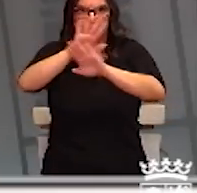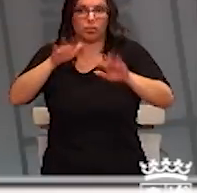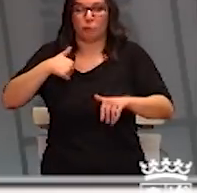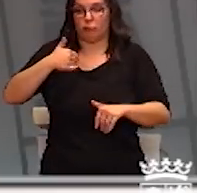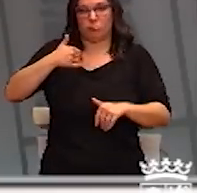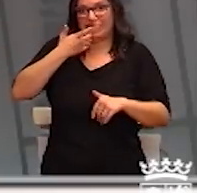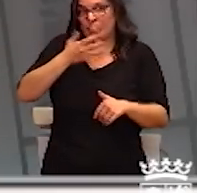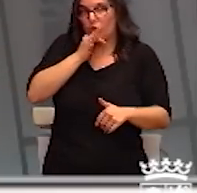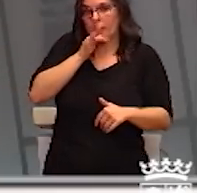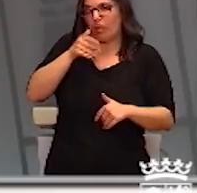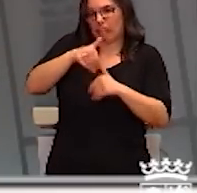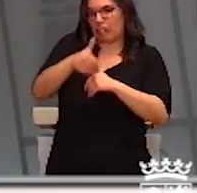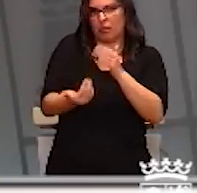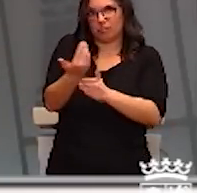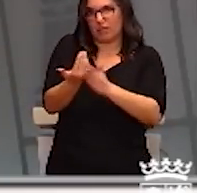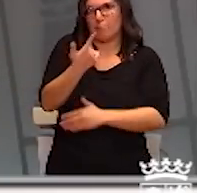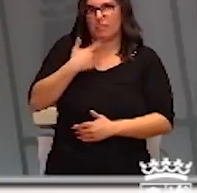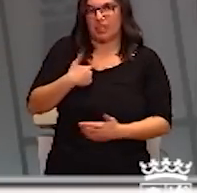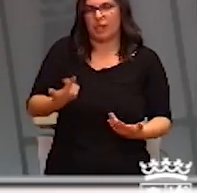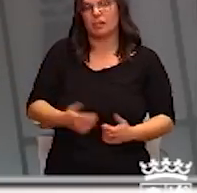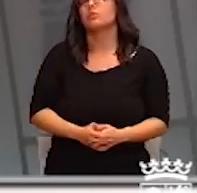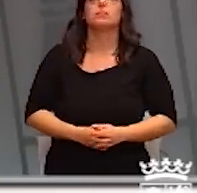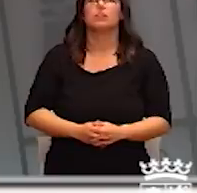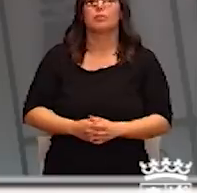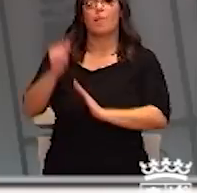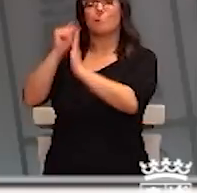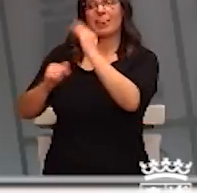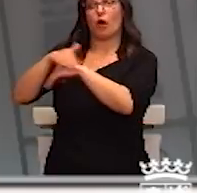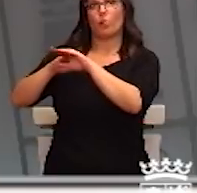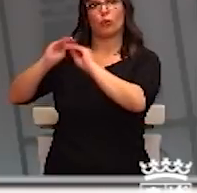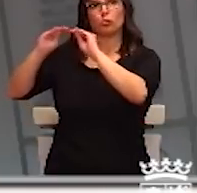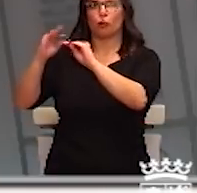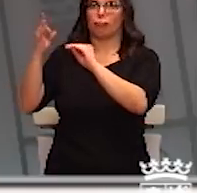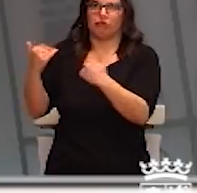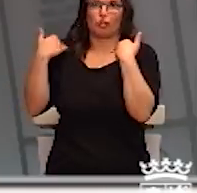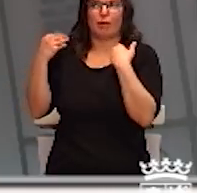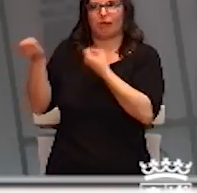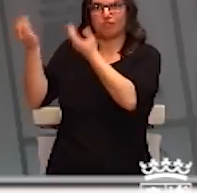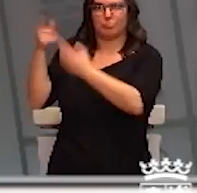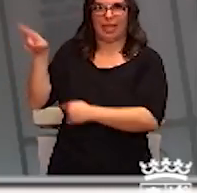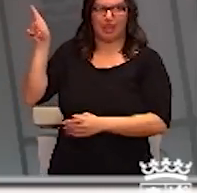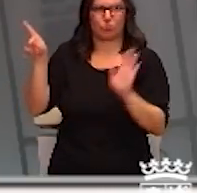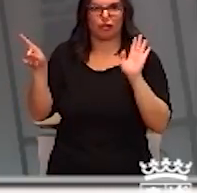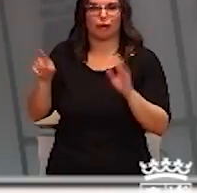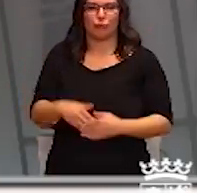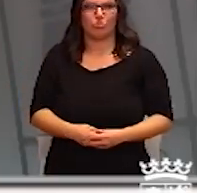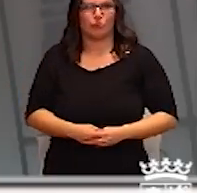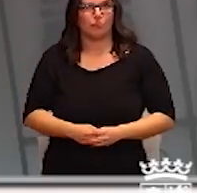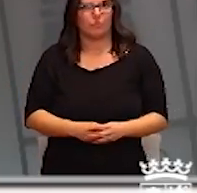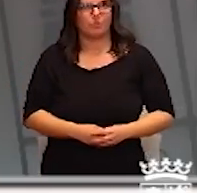se hará. Las medidas que anuncia el Gobierno le corresponden a él anunciarlas pero